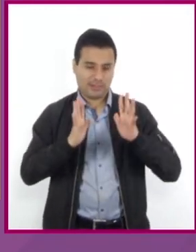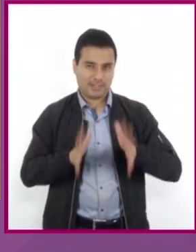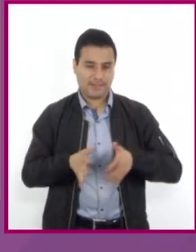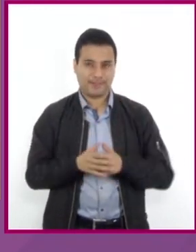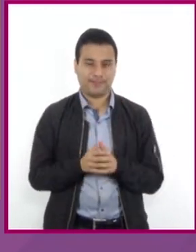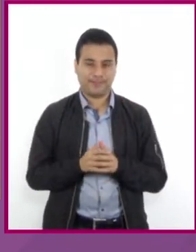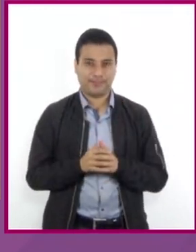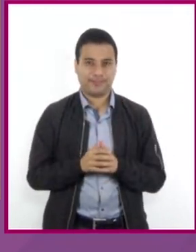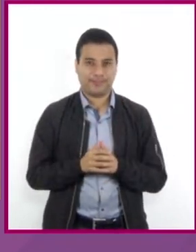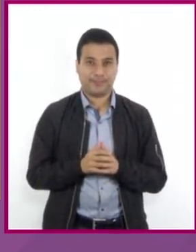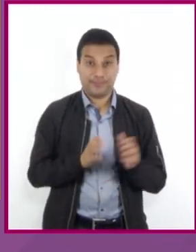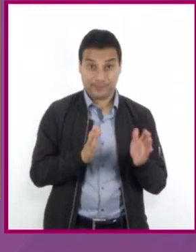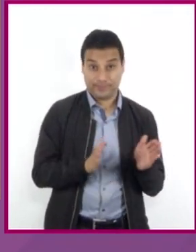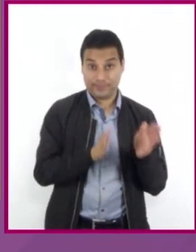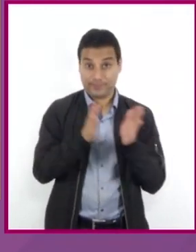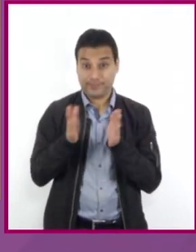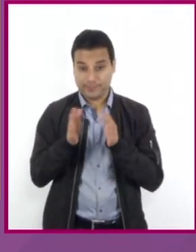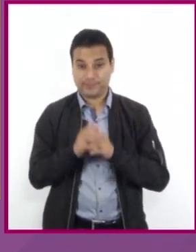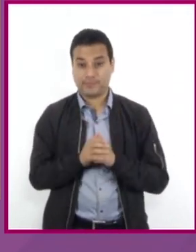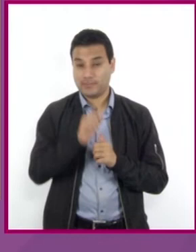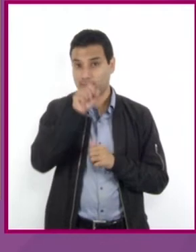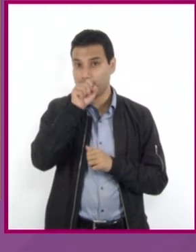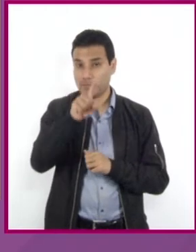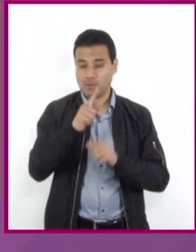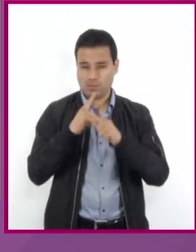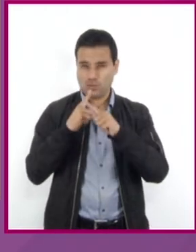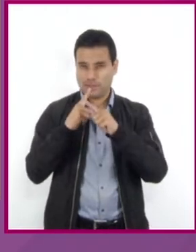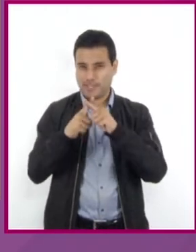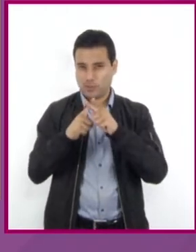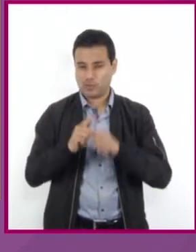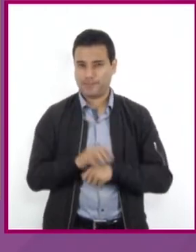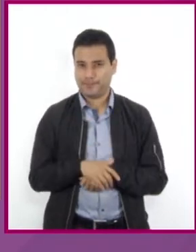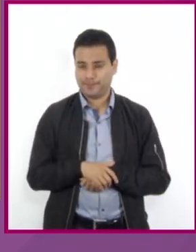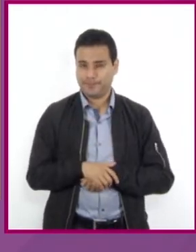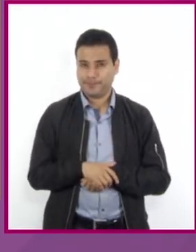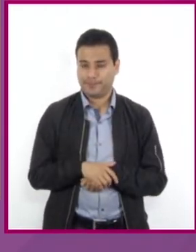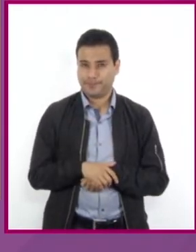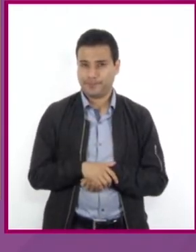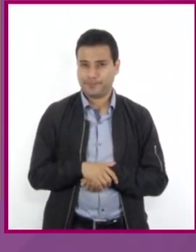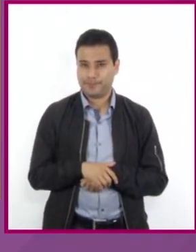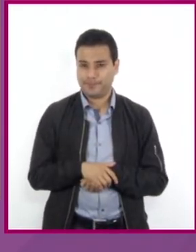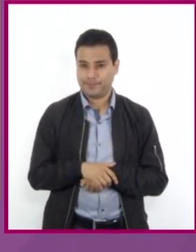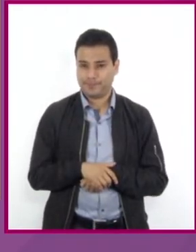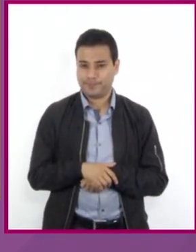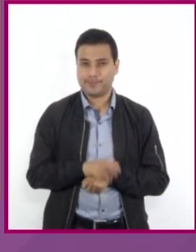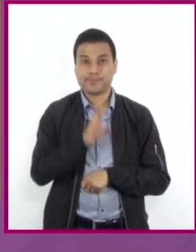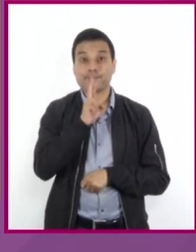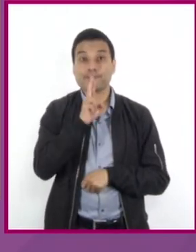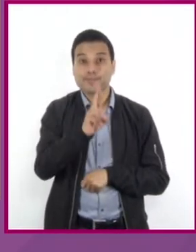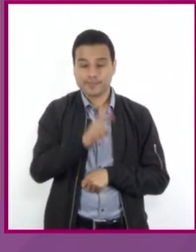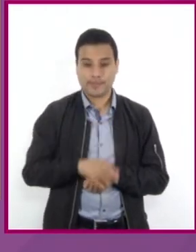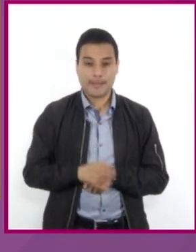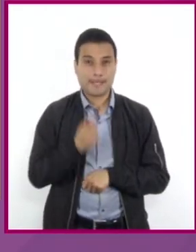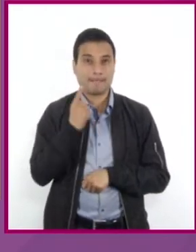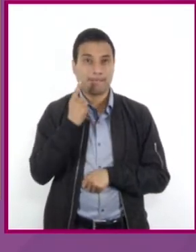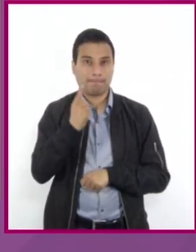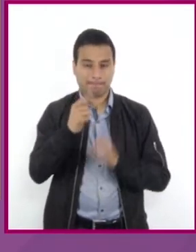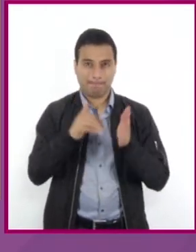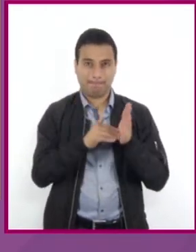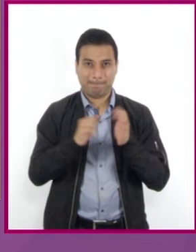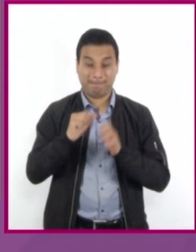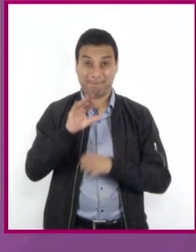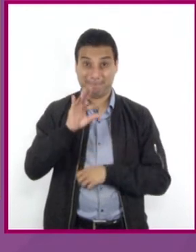Si llevamos a cabo la multiplicación de la parte derecha de la igualdad nos queda 1,640